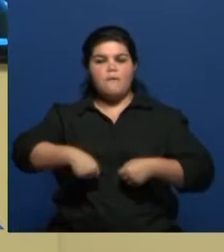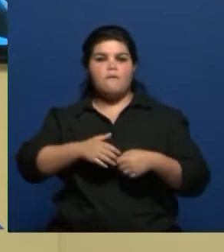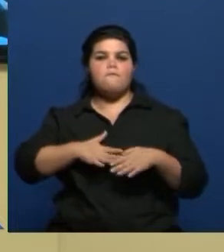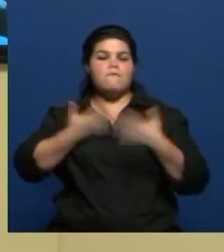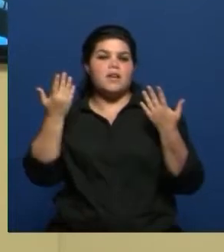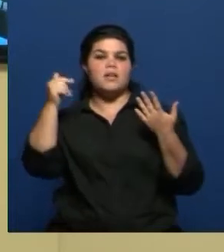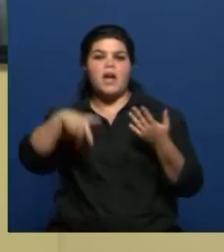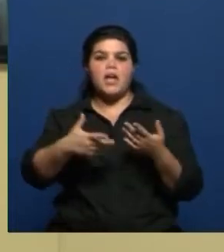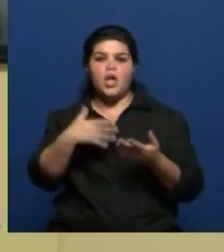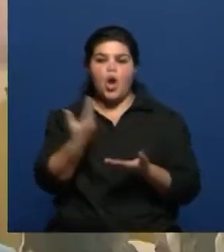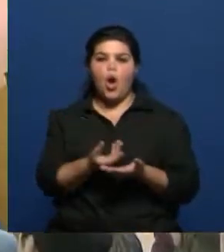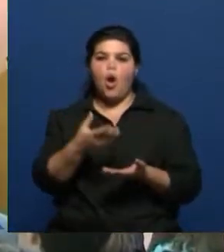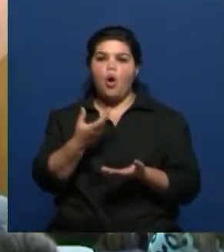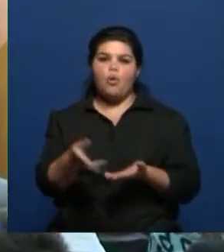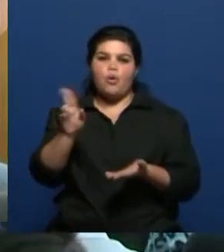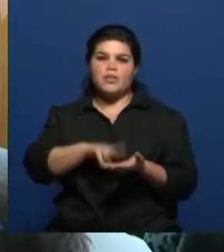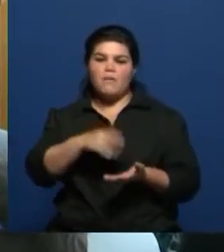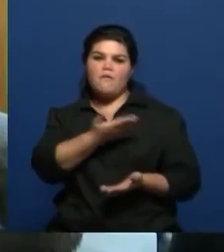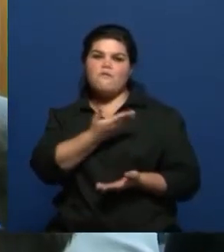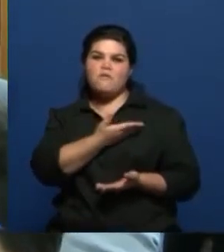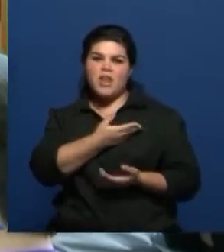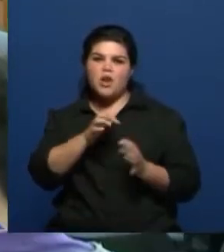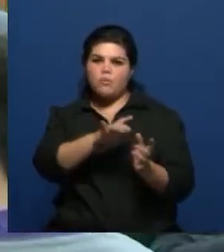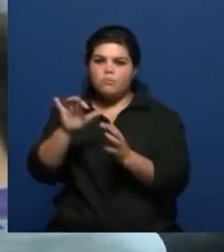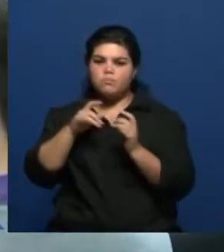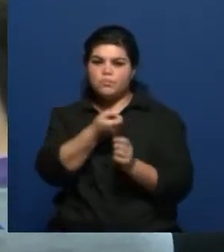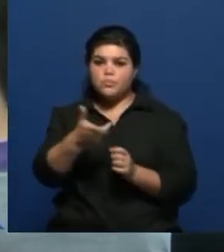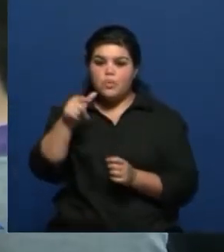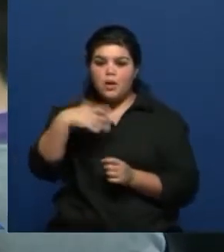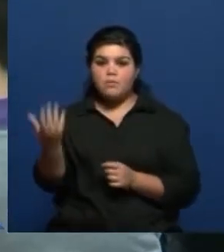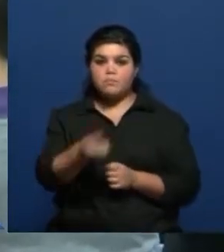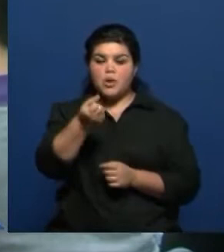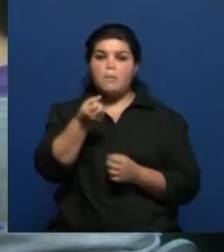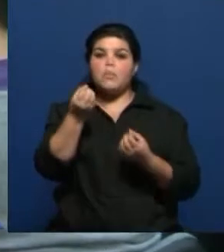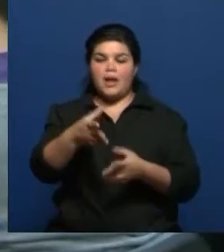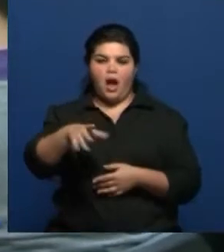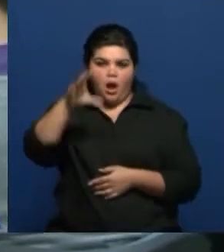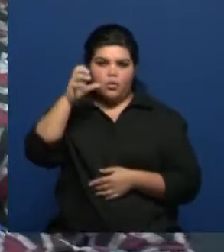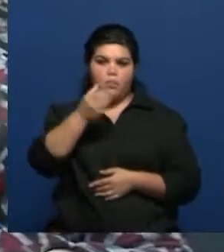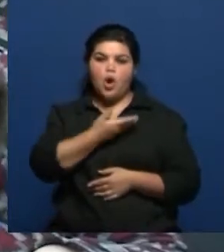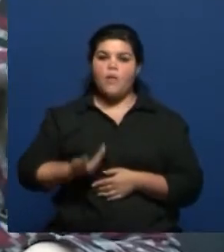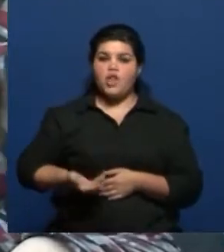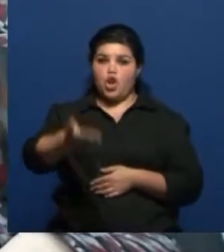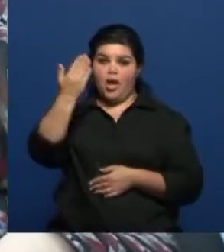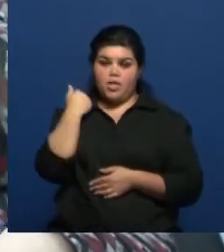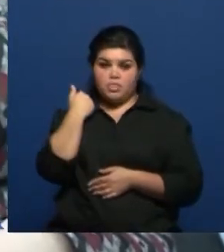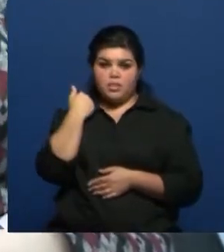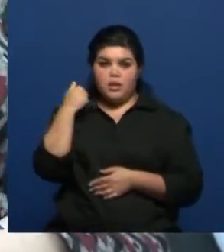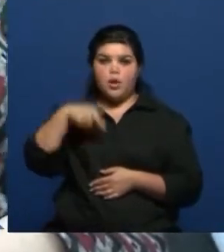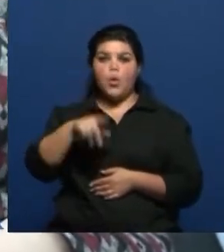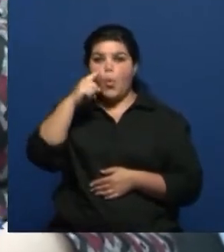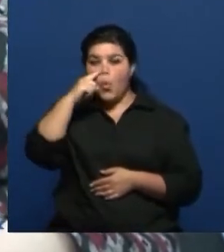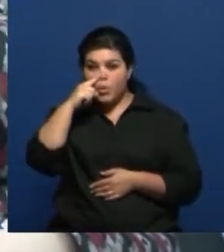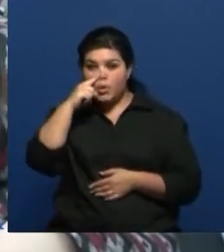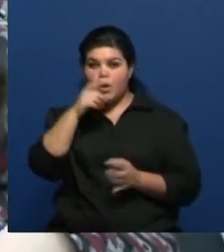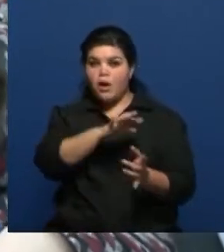recuperación de la paritaria a febrero, porque recordemos que con el gobierno anterior nuestra paritaria era en junio,